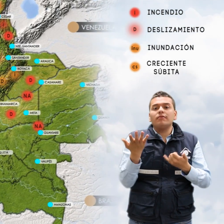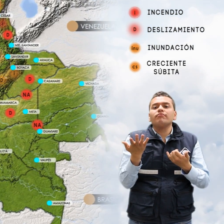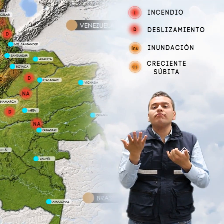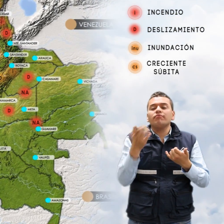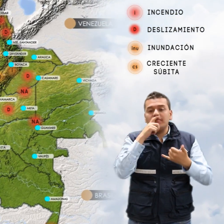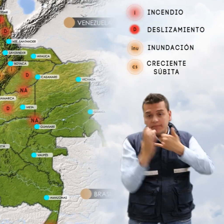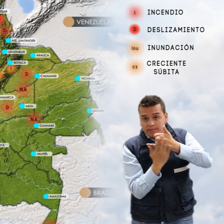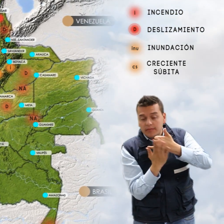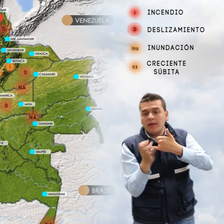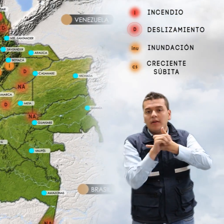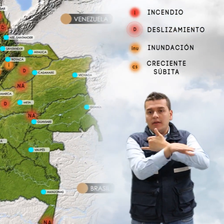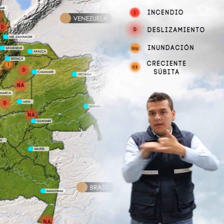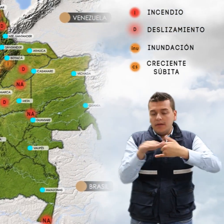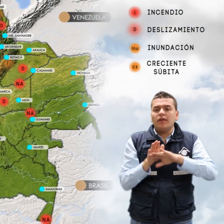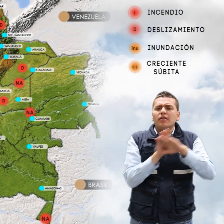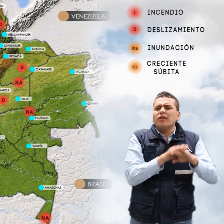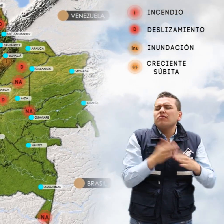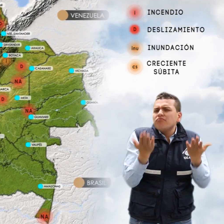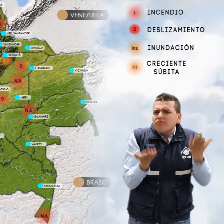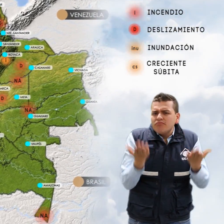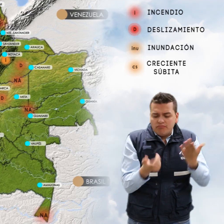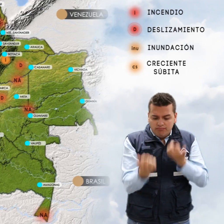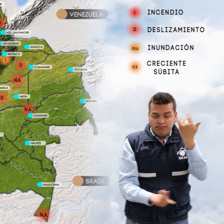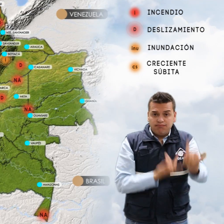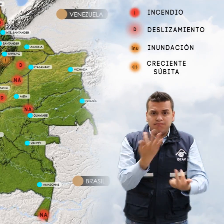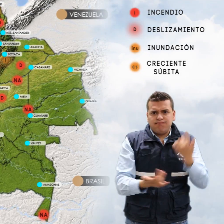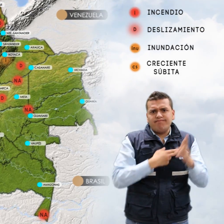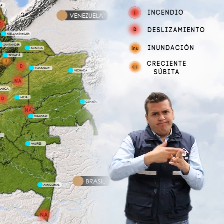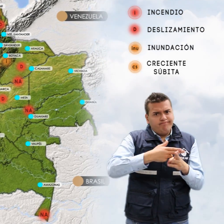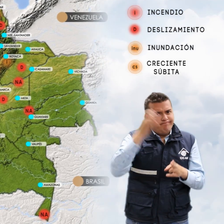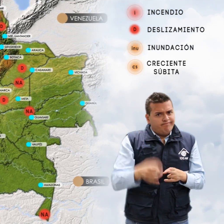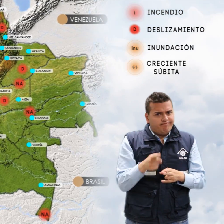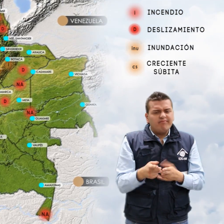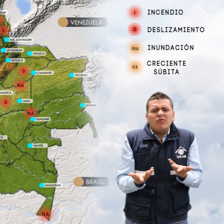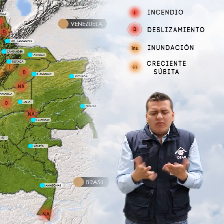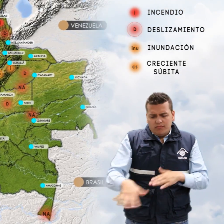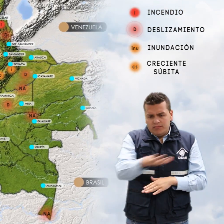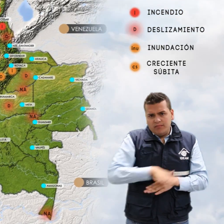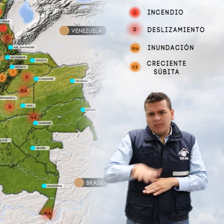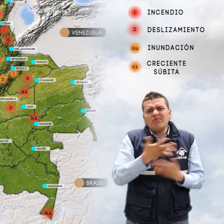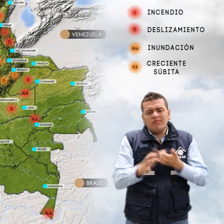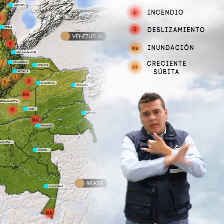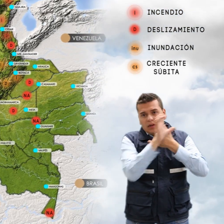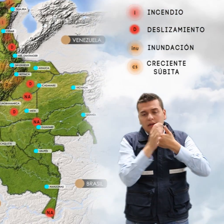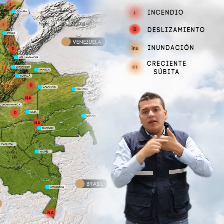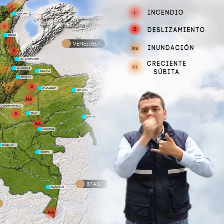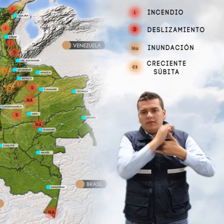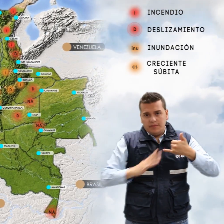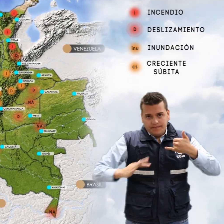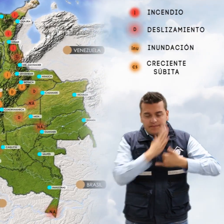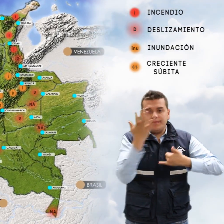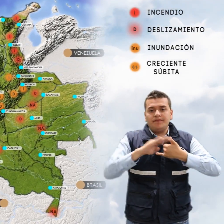y Orinoquía. Por alta probabilidad de incendios de la cobertura vegetal en sectores de la región Caribe, Pacífica